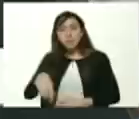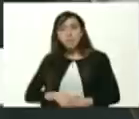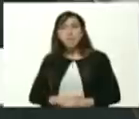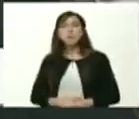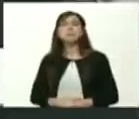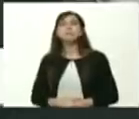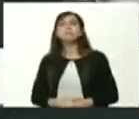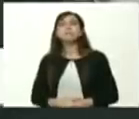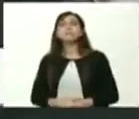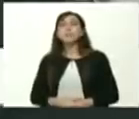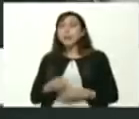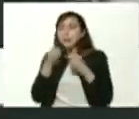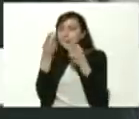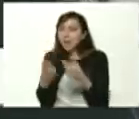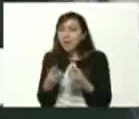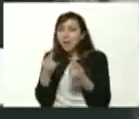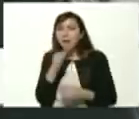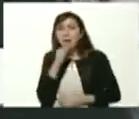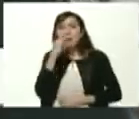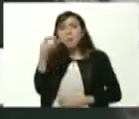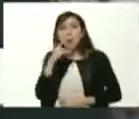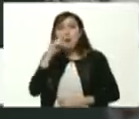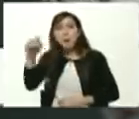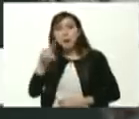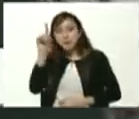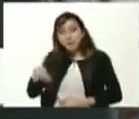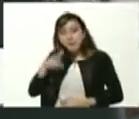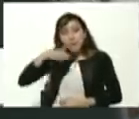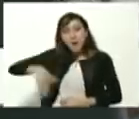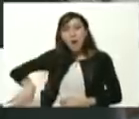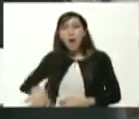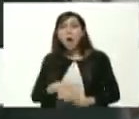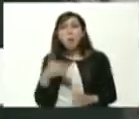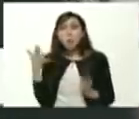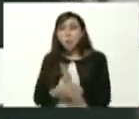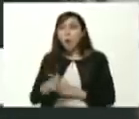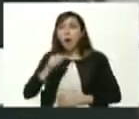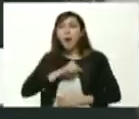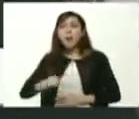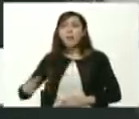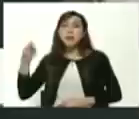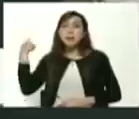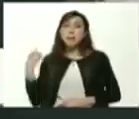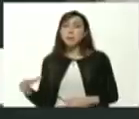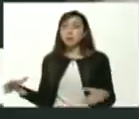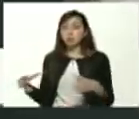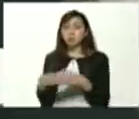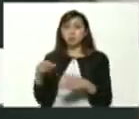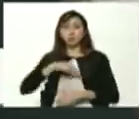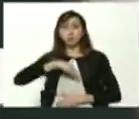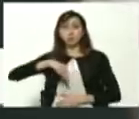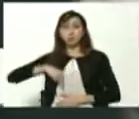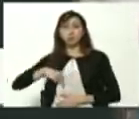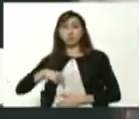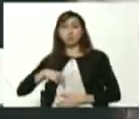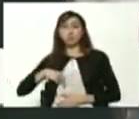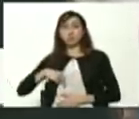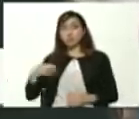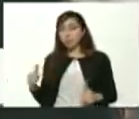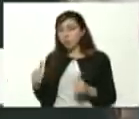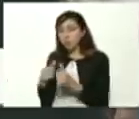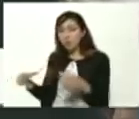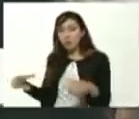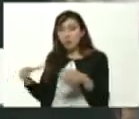presidente comentarle informarle a usted y al pueblo venezolano que la semana pasada estuvimos en una reunión con la organización